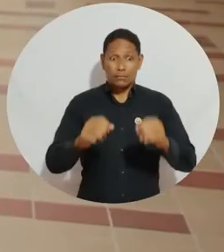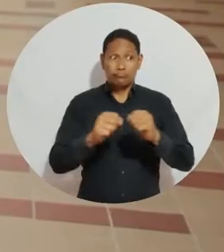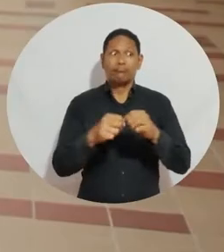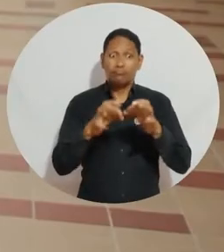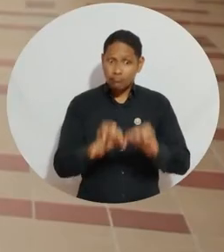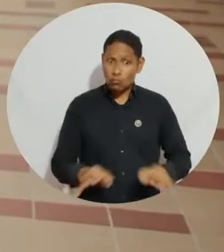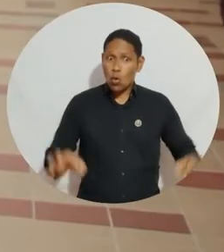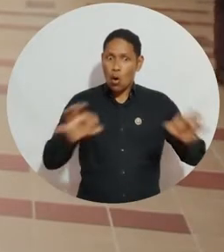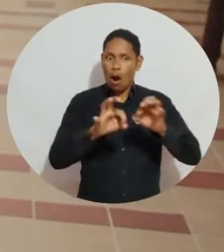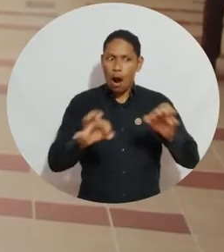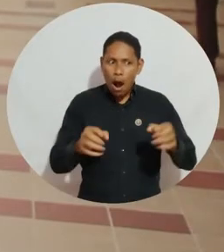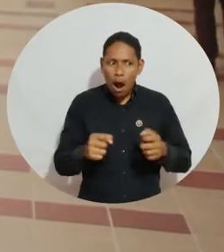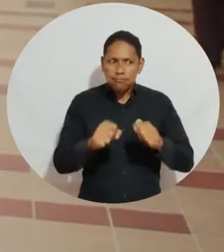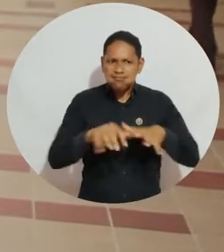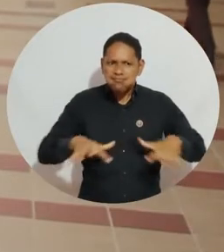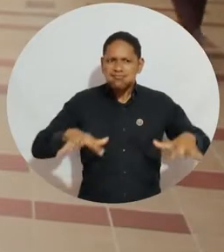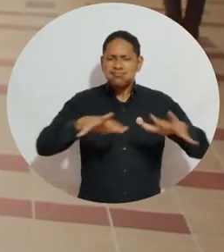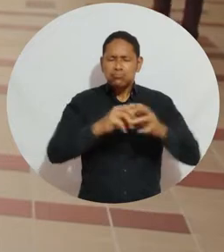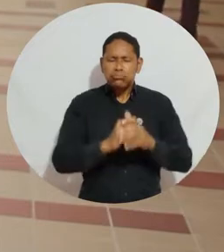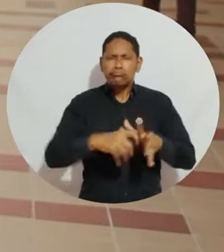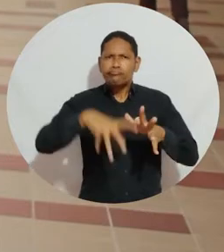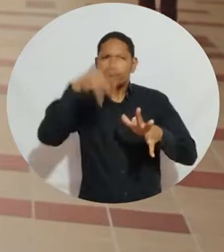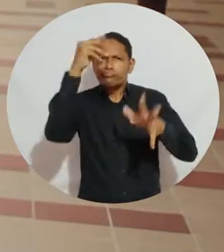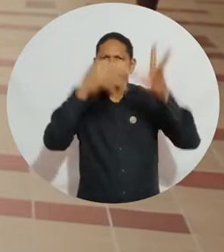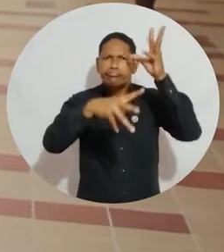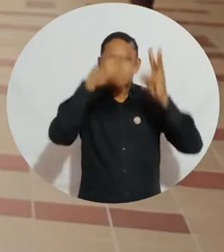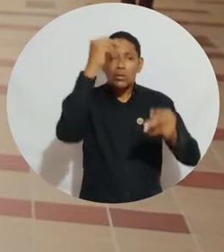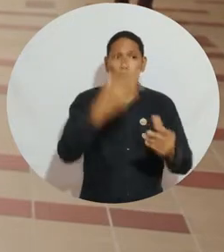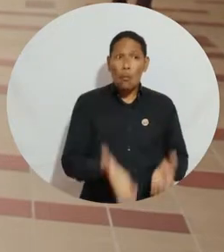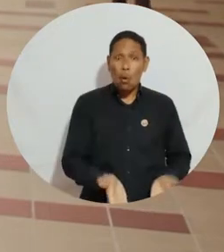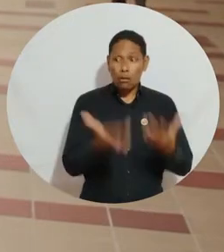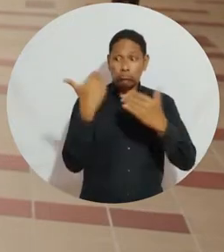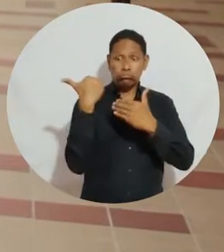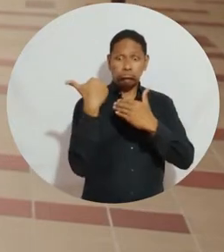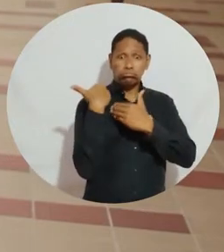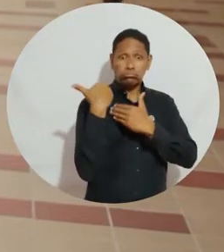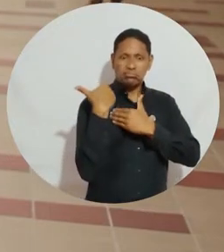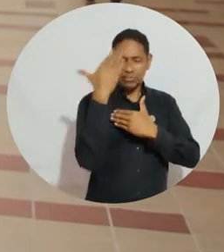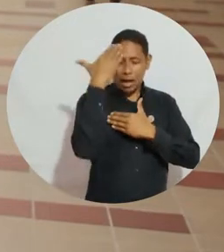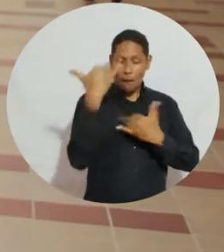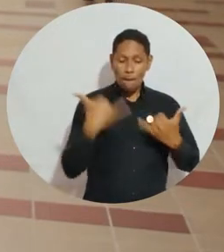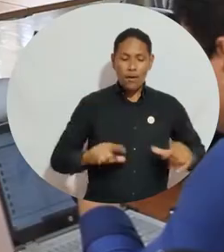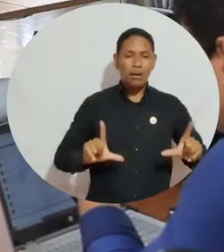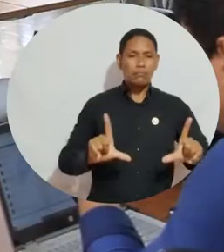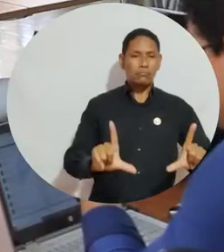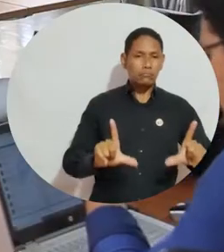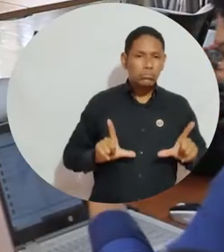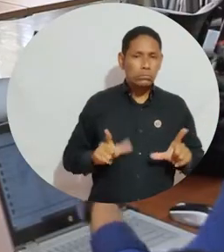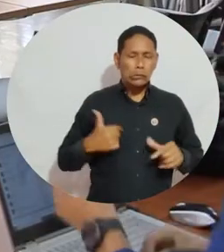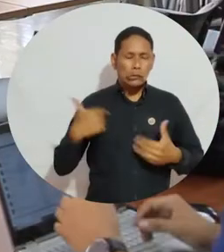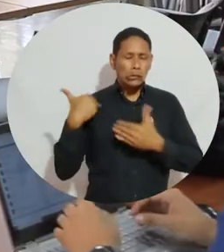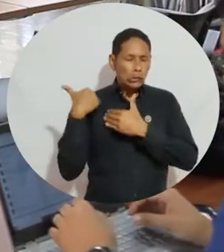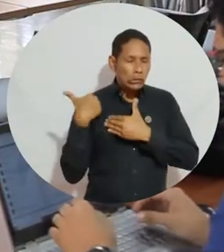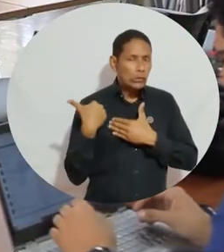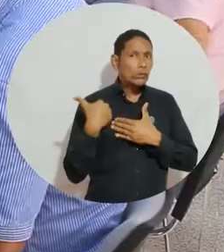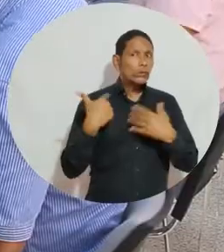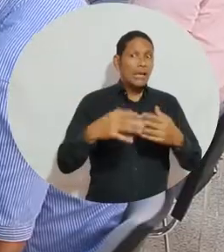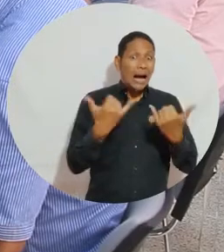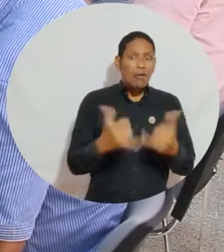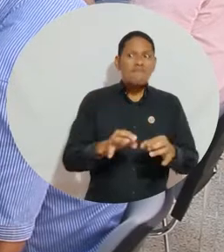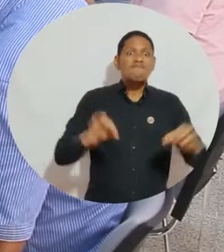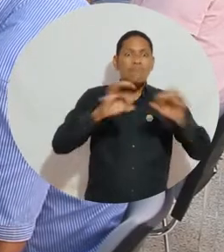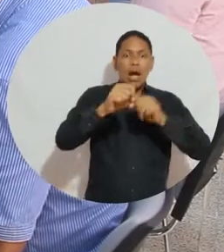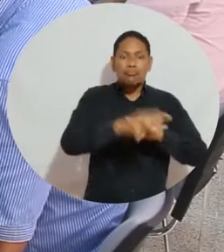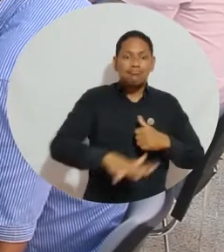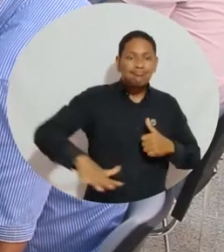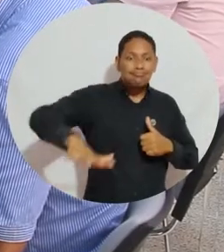Estos espacios nutren lo que es la responsabilidad de nosotros cuando vayamos a ser egresados, y sobre todo en